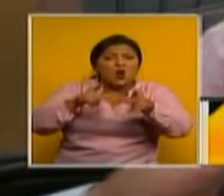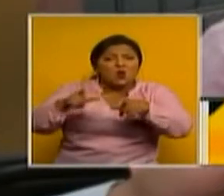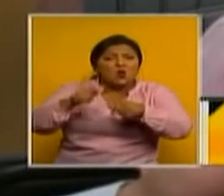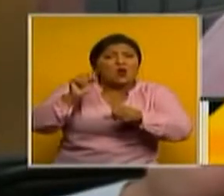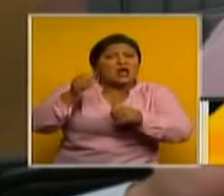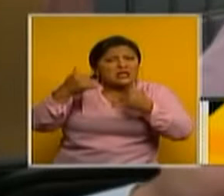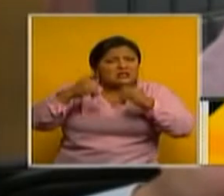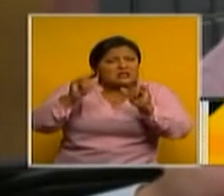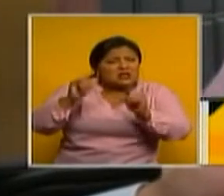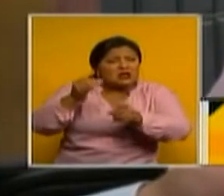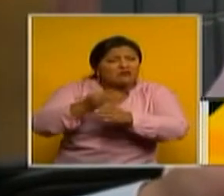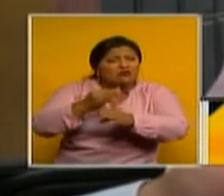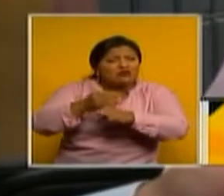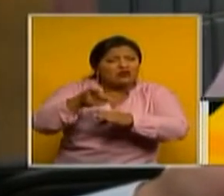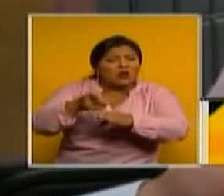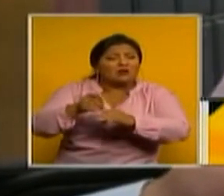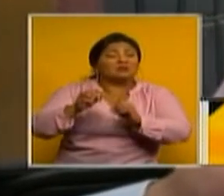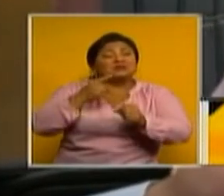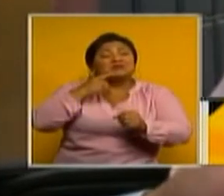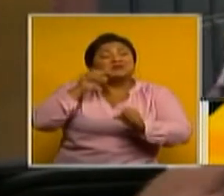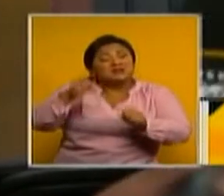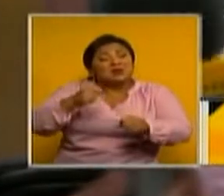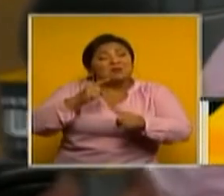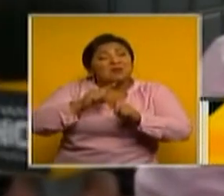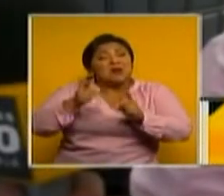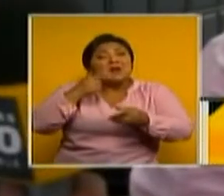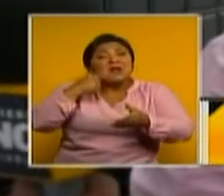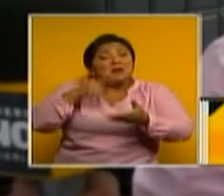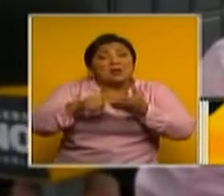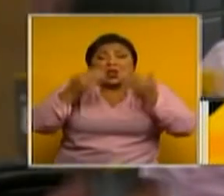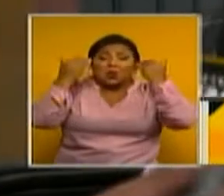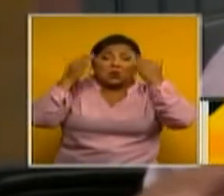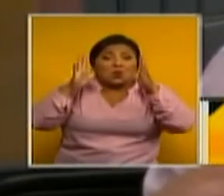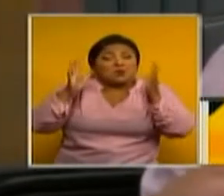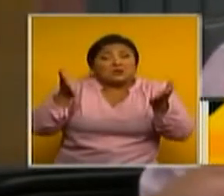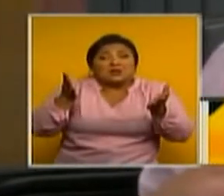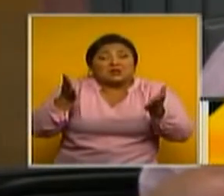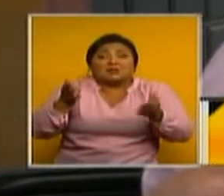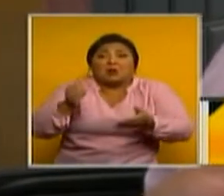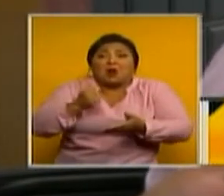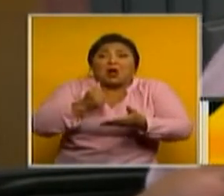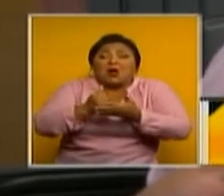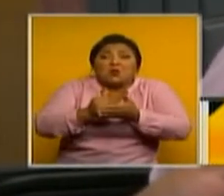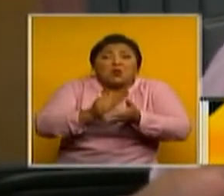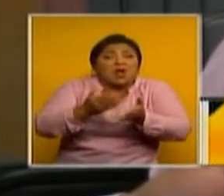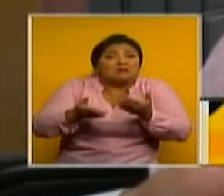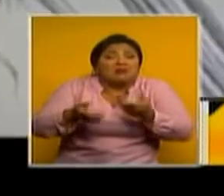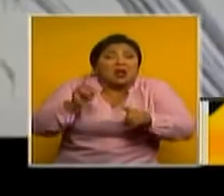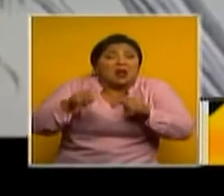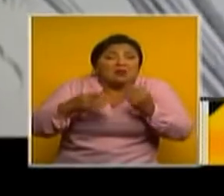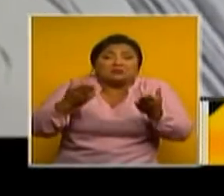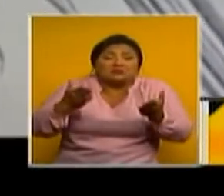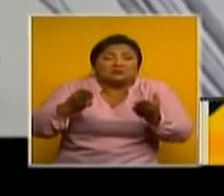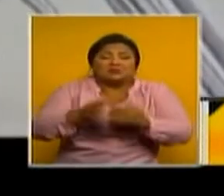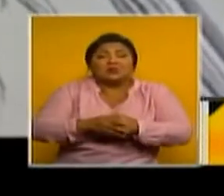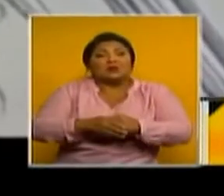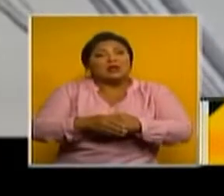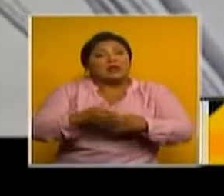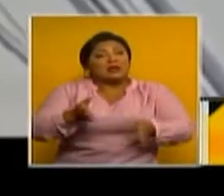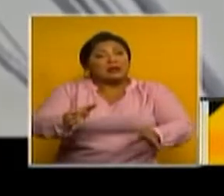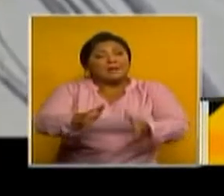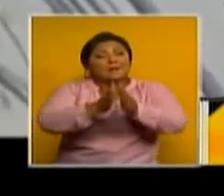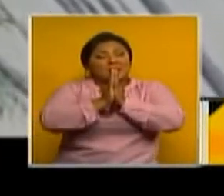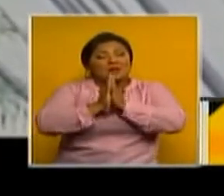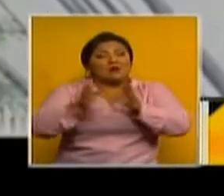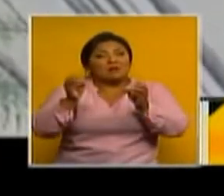funcionando? Sí, pero la verdad no sabemos si es que... No es de mucha ayuda, parece. Al parecer. Se pide más seguridad y